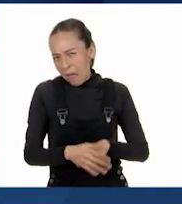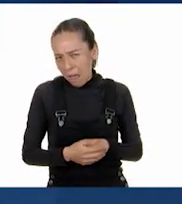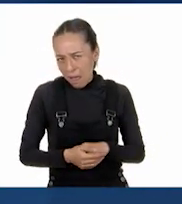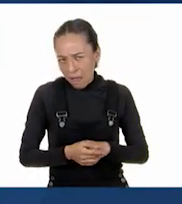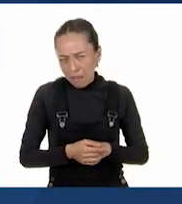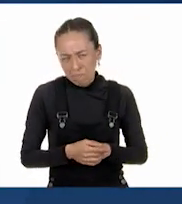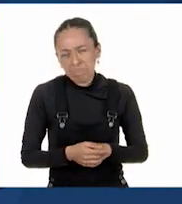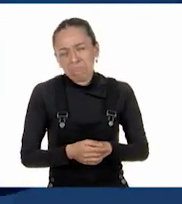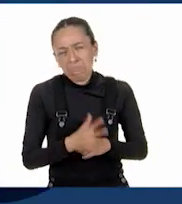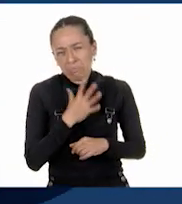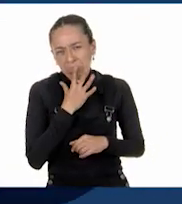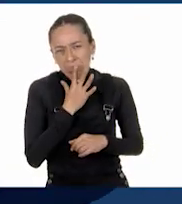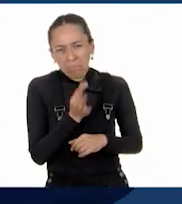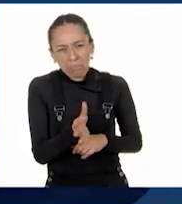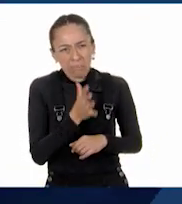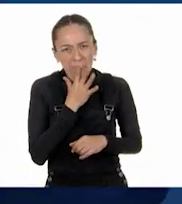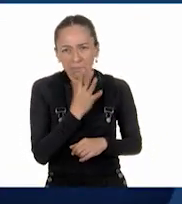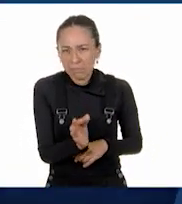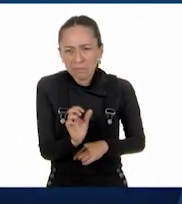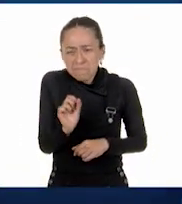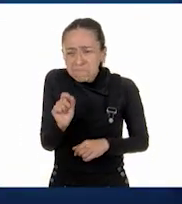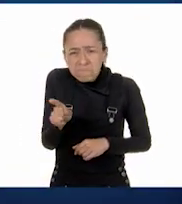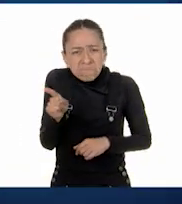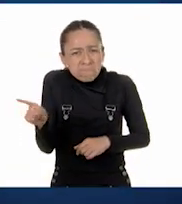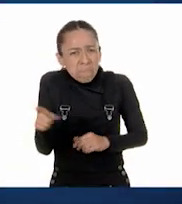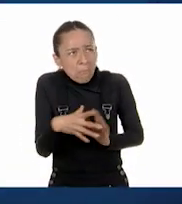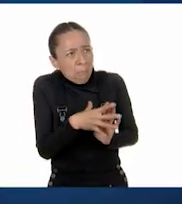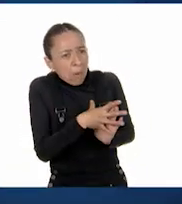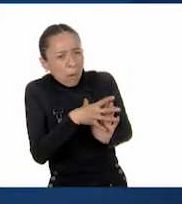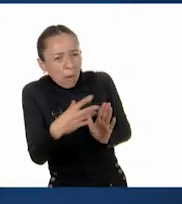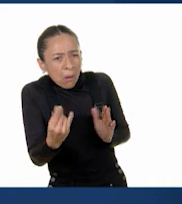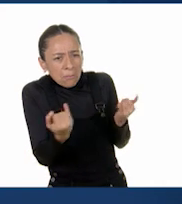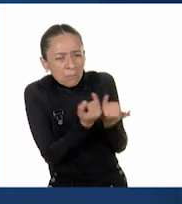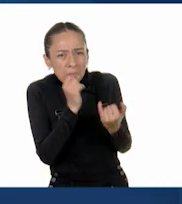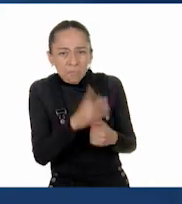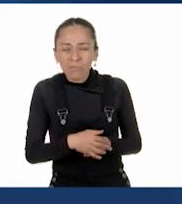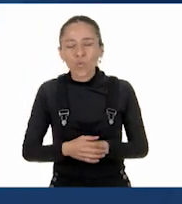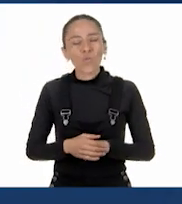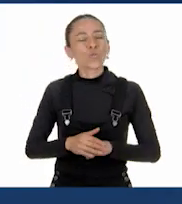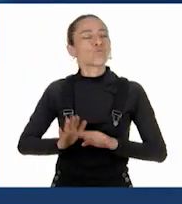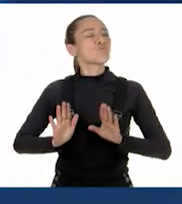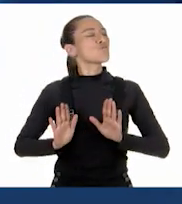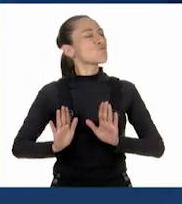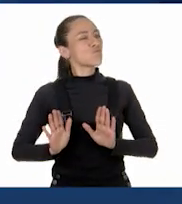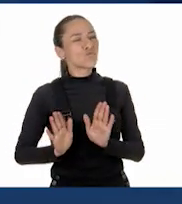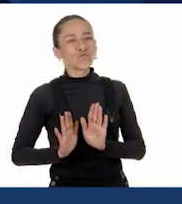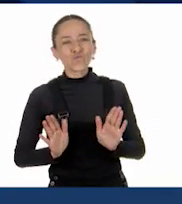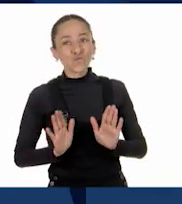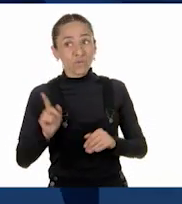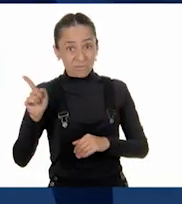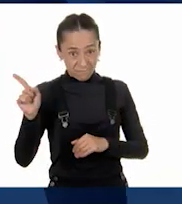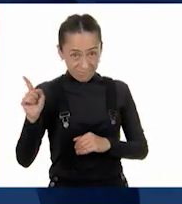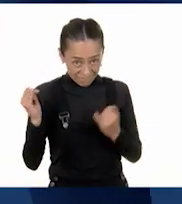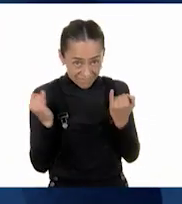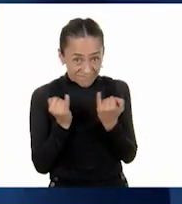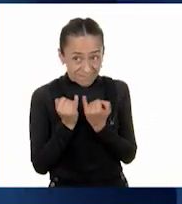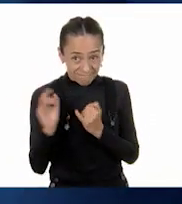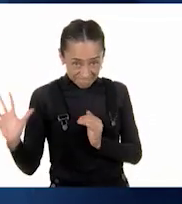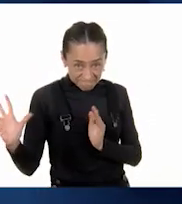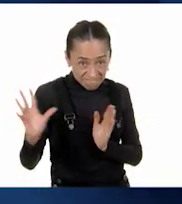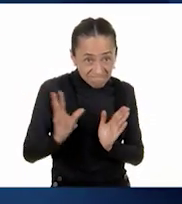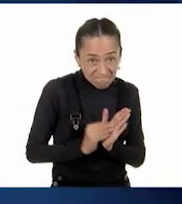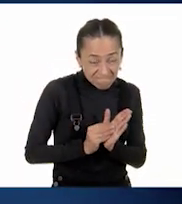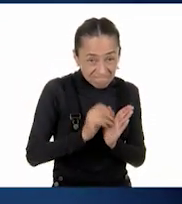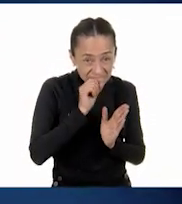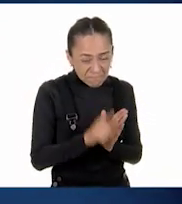que ella. Pues no, Raulito, si hiciéramos lo mismo que ella, ya no tendría